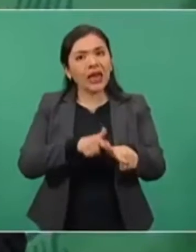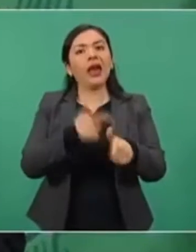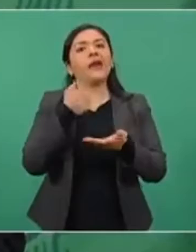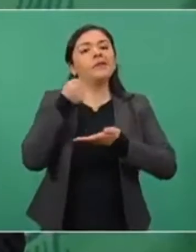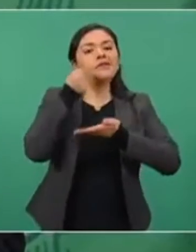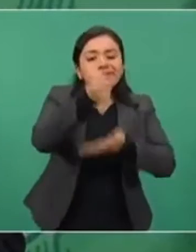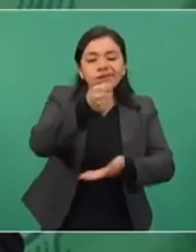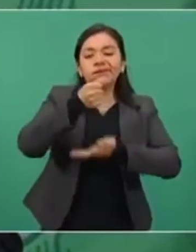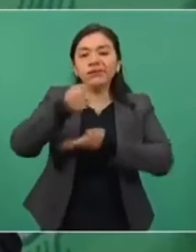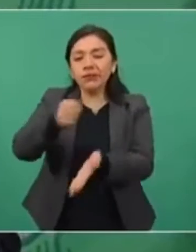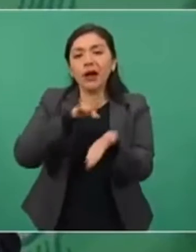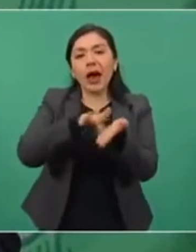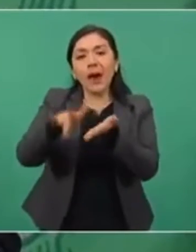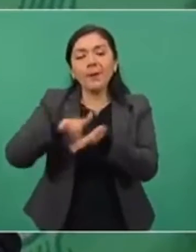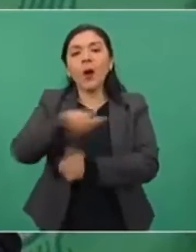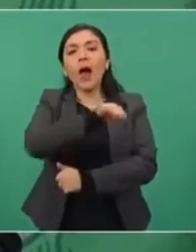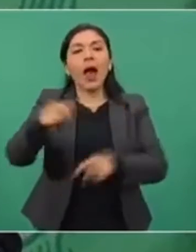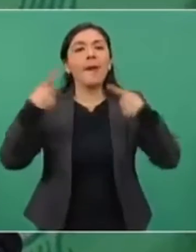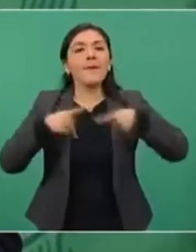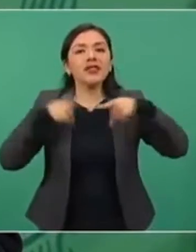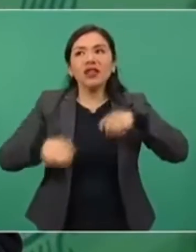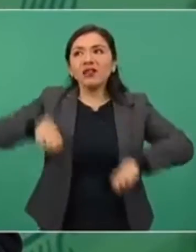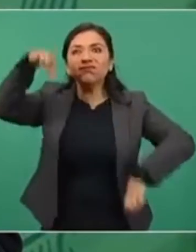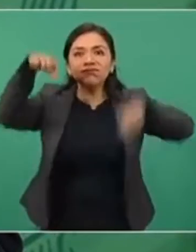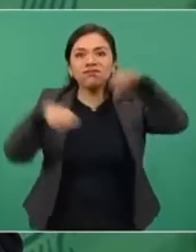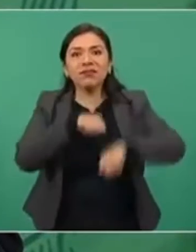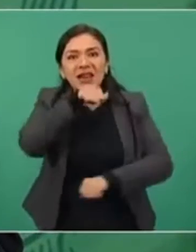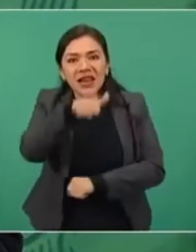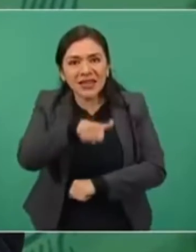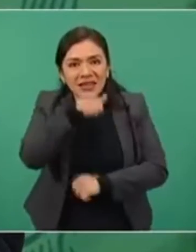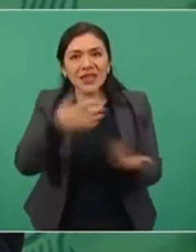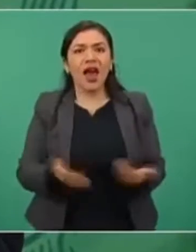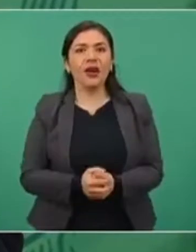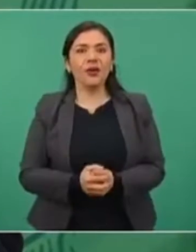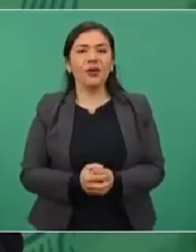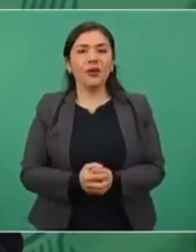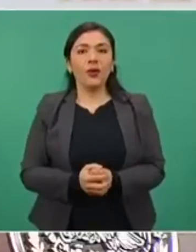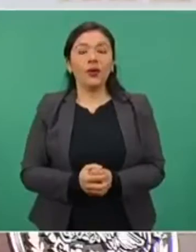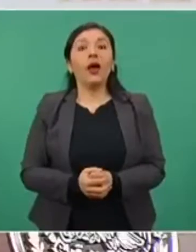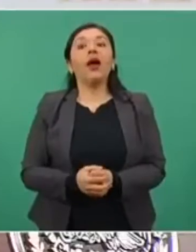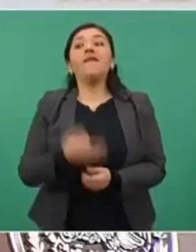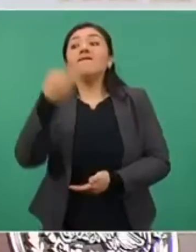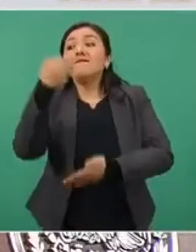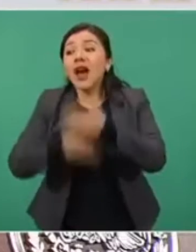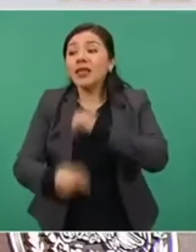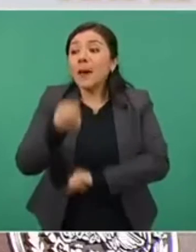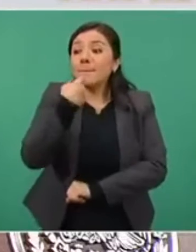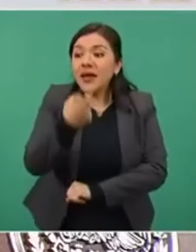a los adultos mayores, el que no falten las medicinas,